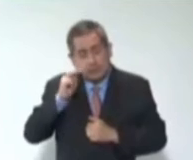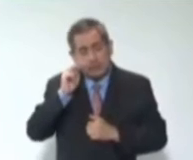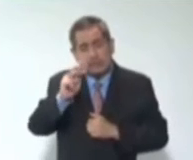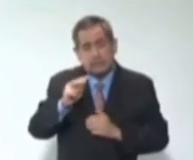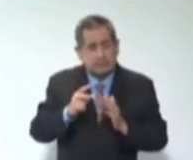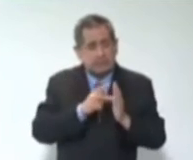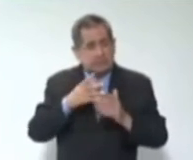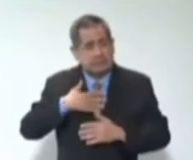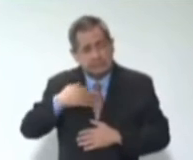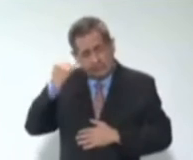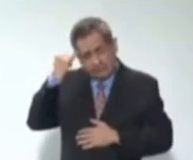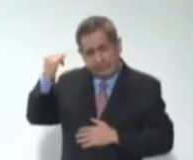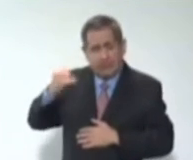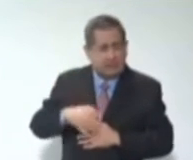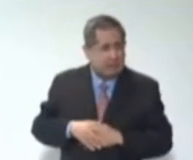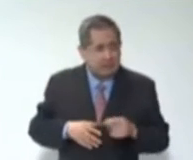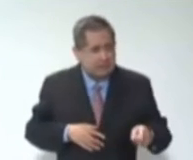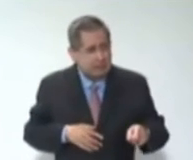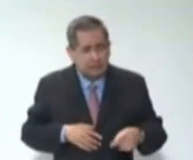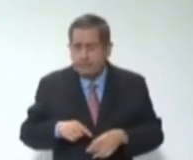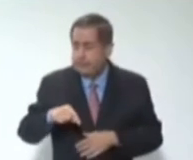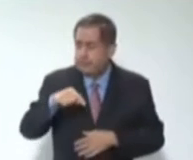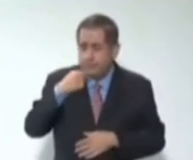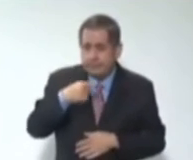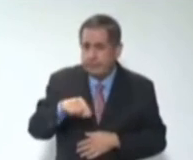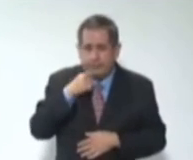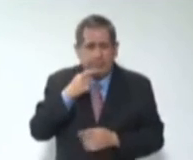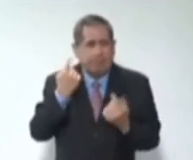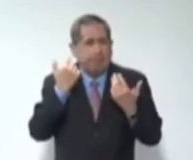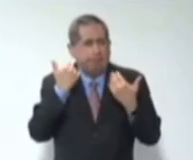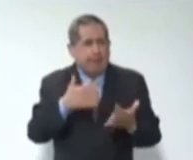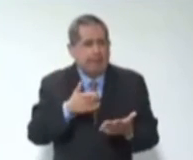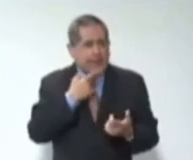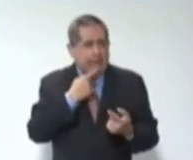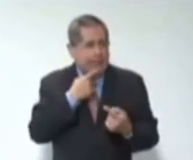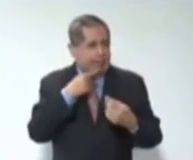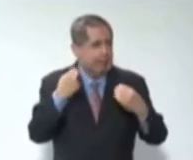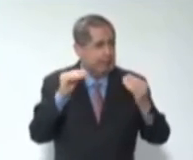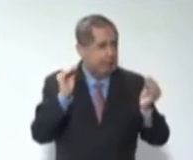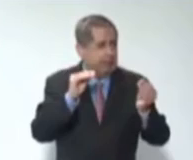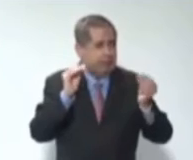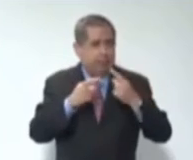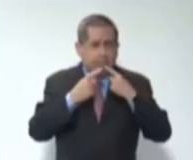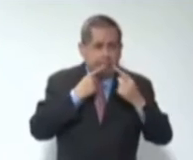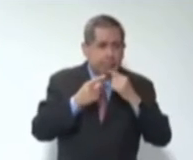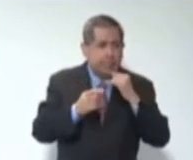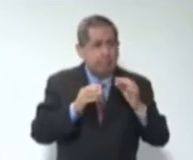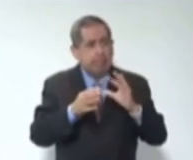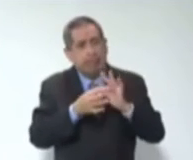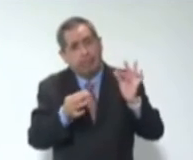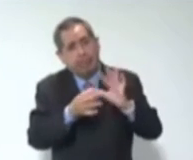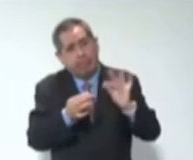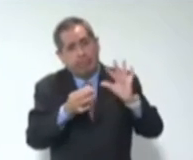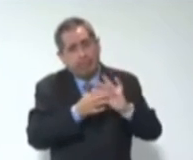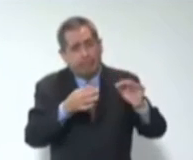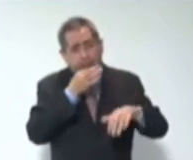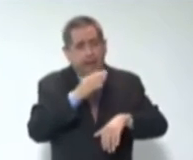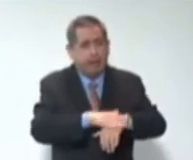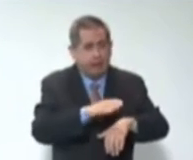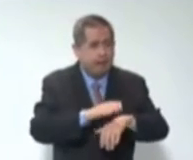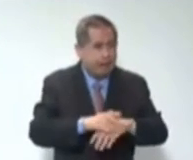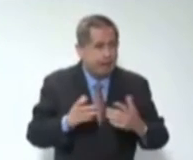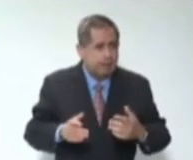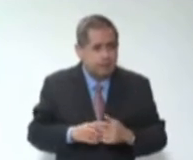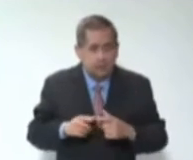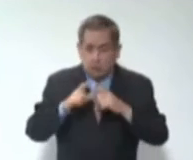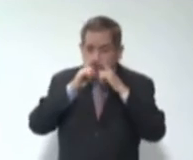desde mi punto de vista, estéril discusión o monólogo respecto al señalamiento de que